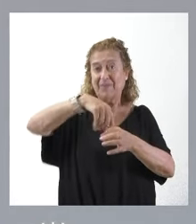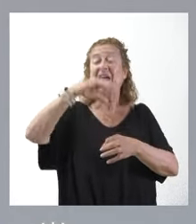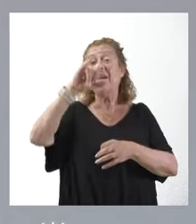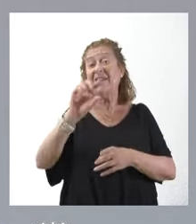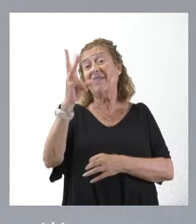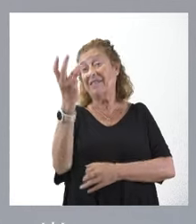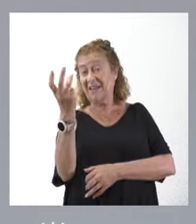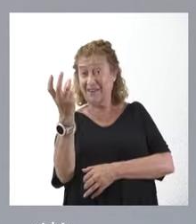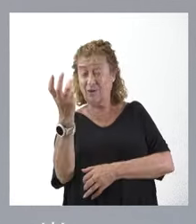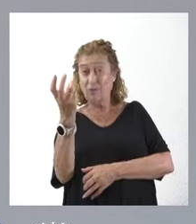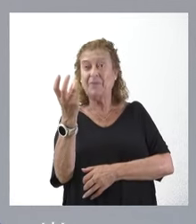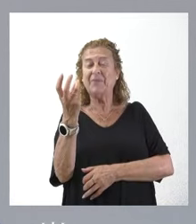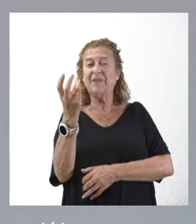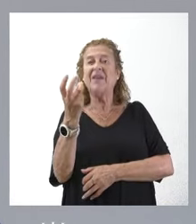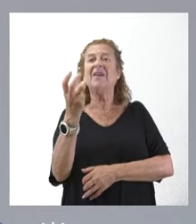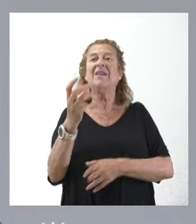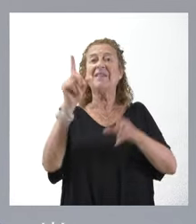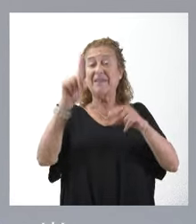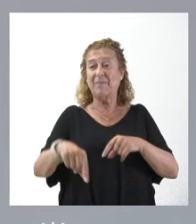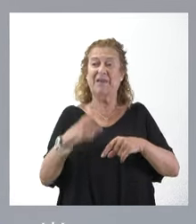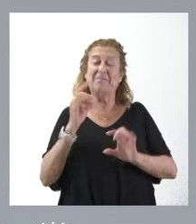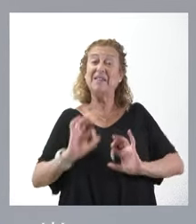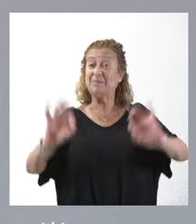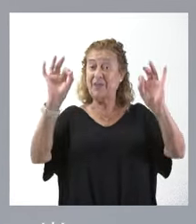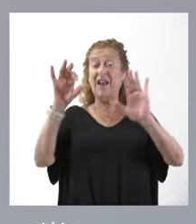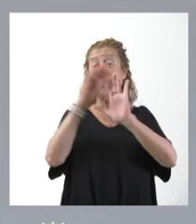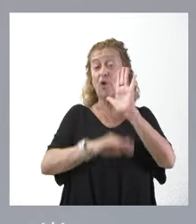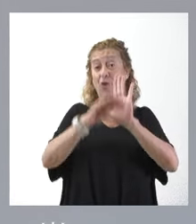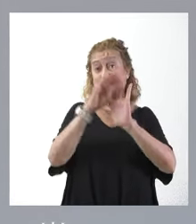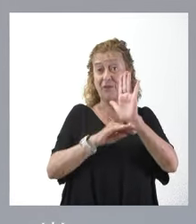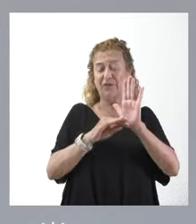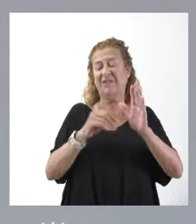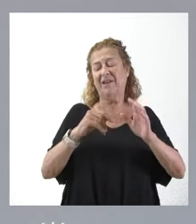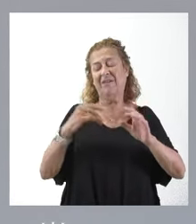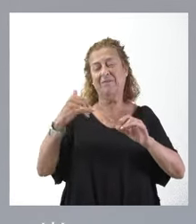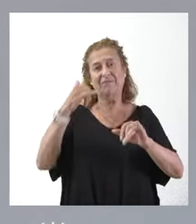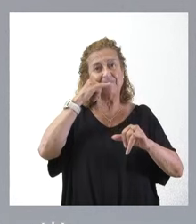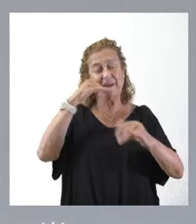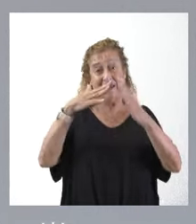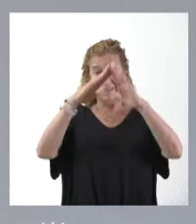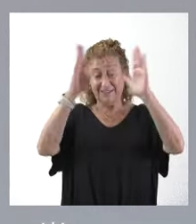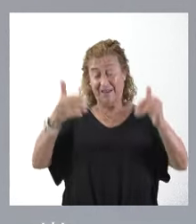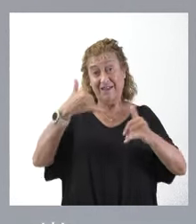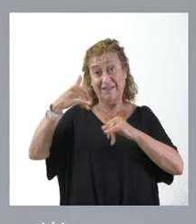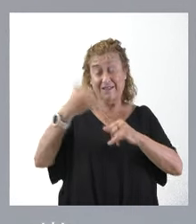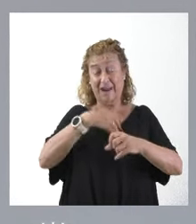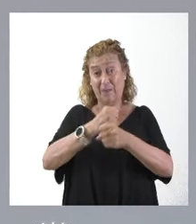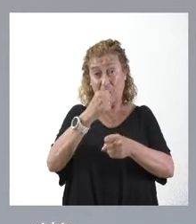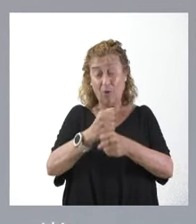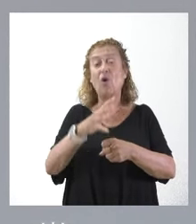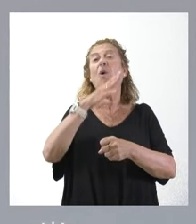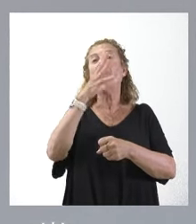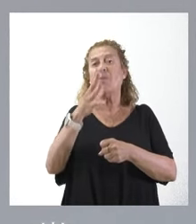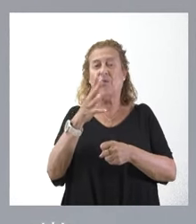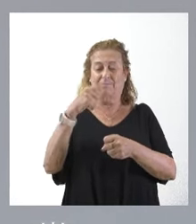Y, en tercer lugar, va a contar con unas especiales condiciones de teletrabajo, porque en este tipo de puestos, indudablemente,